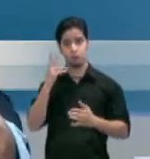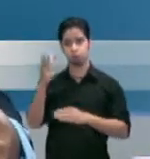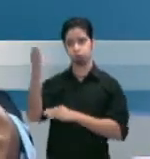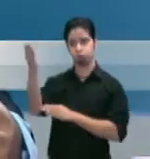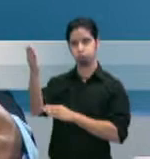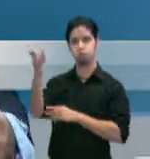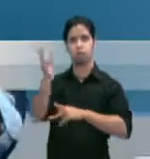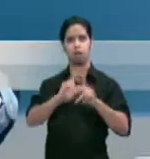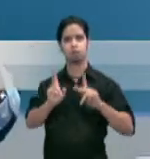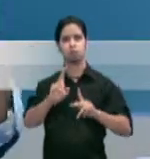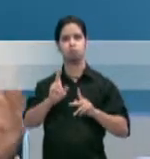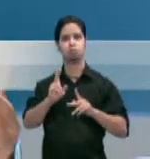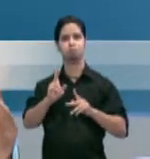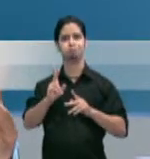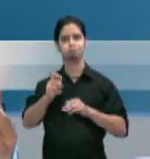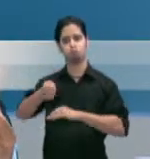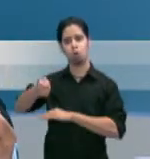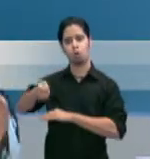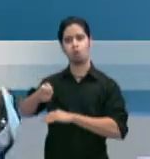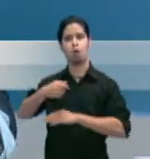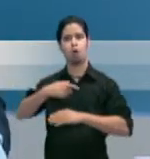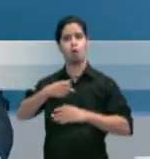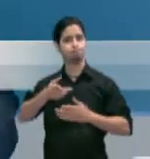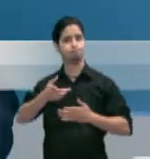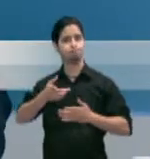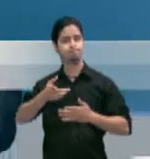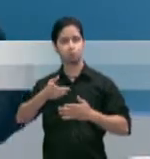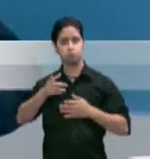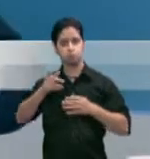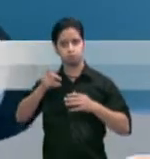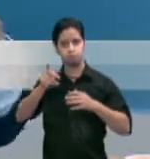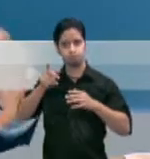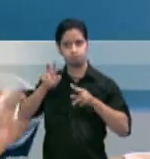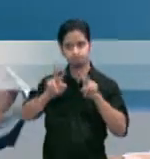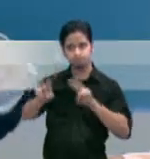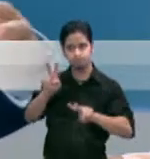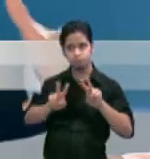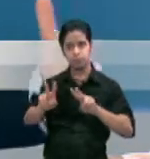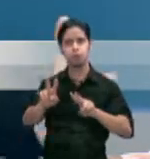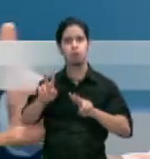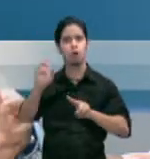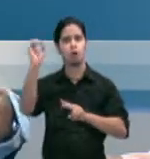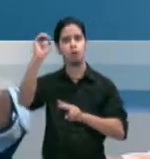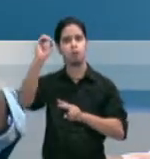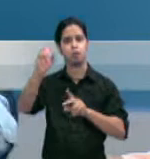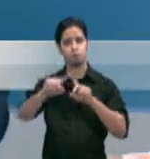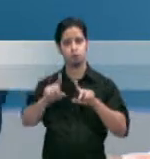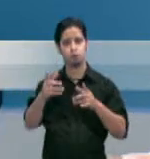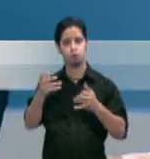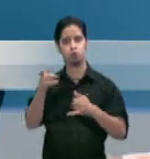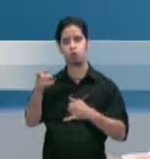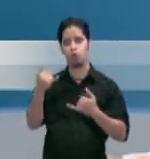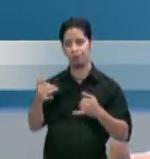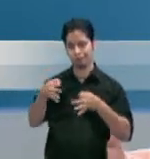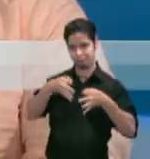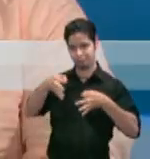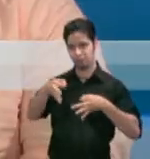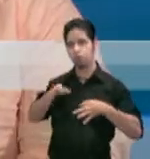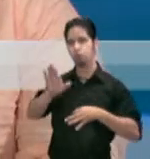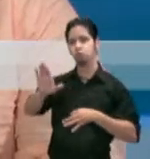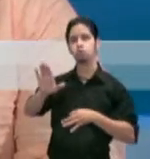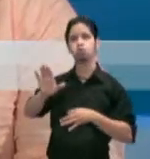jueces opinaron, pero queremos que tú nos expliques un poco sobre este concepto para aquellos que tienen esta nueva oportunidad de conocer qué es lo que tú estás ofreciendo.